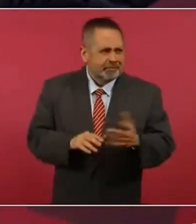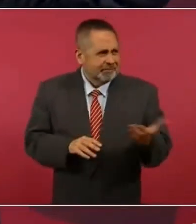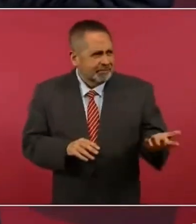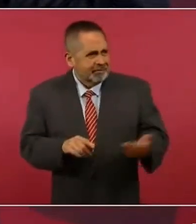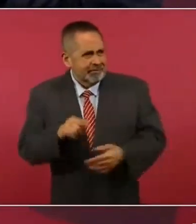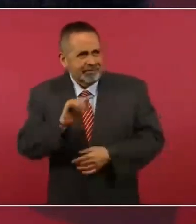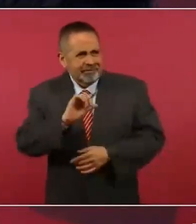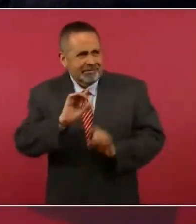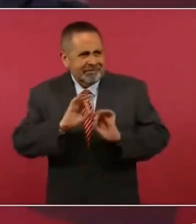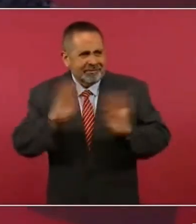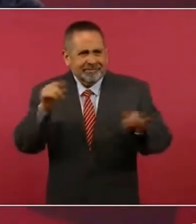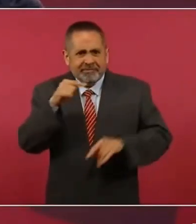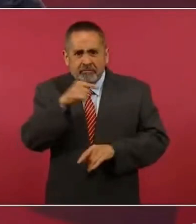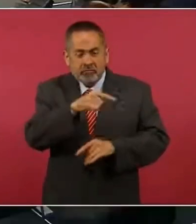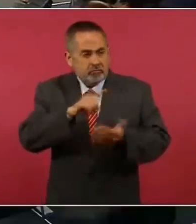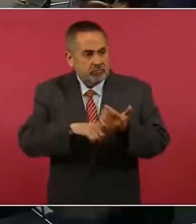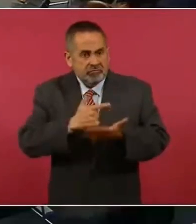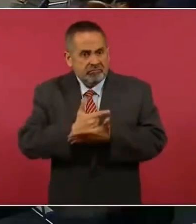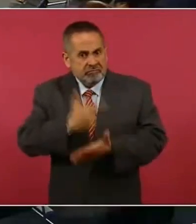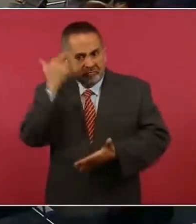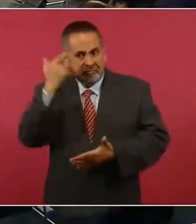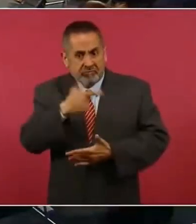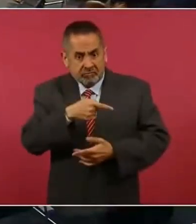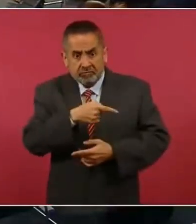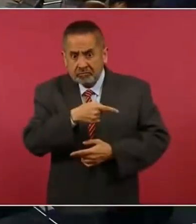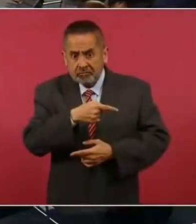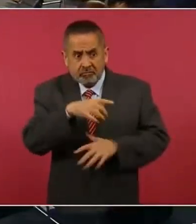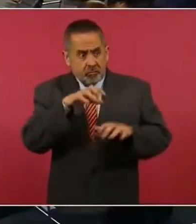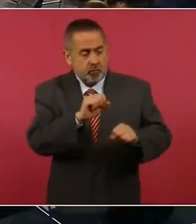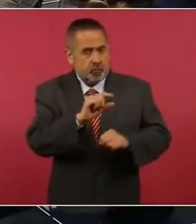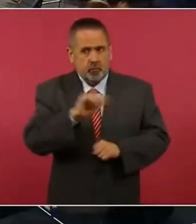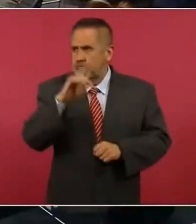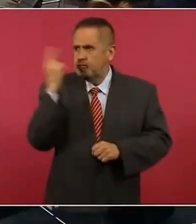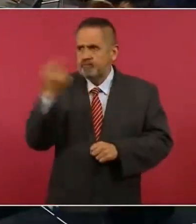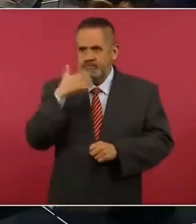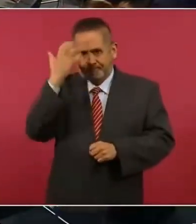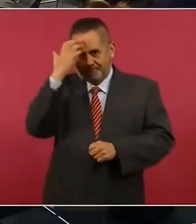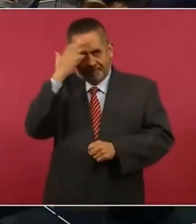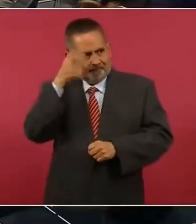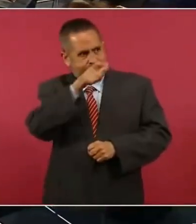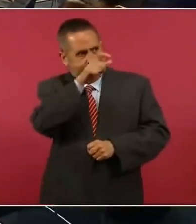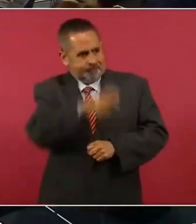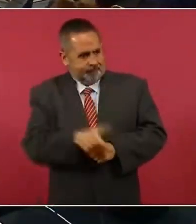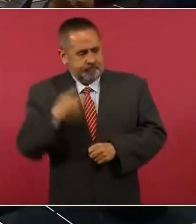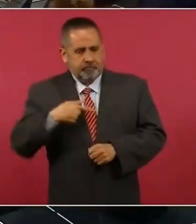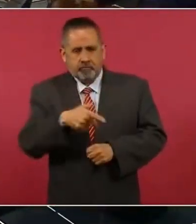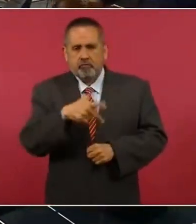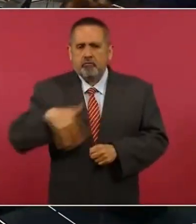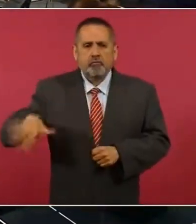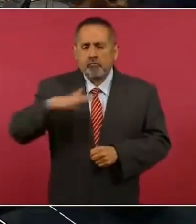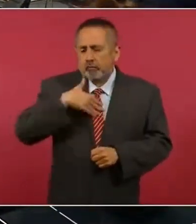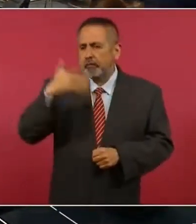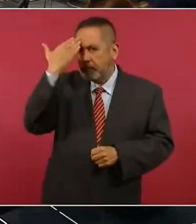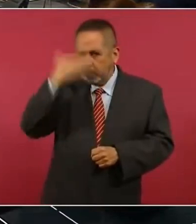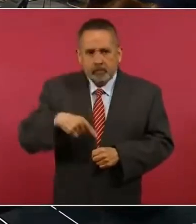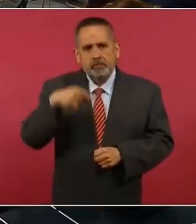trata de un asunto de dominio público, todo el mundo sabe